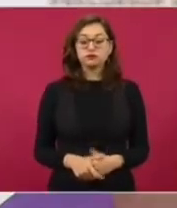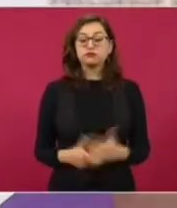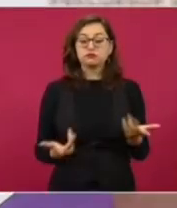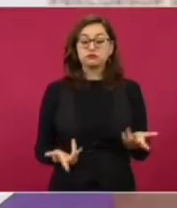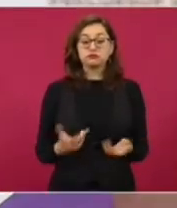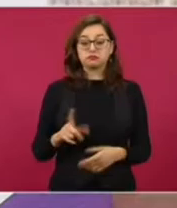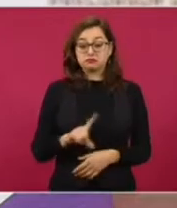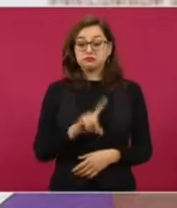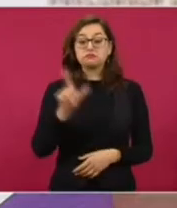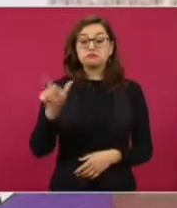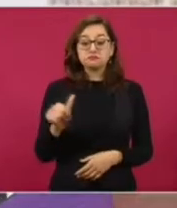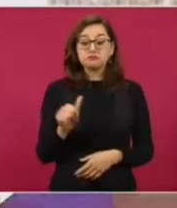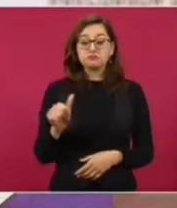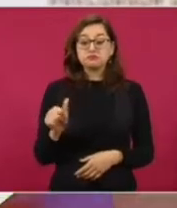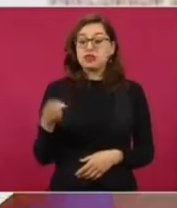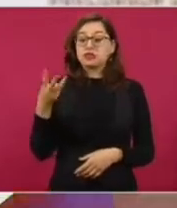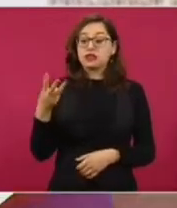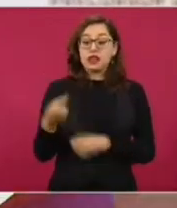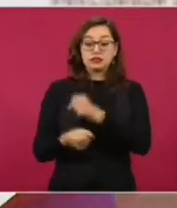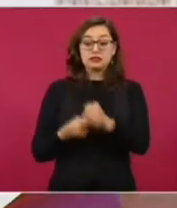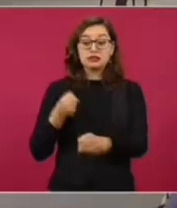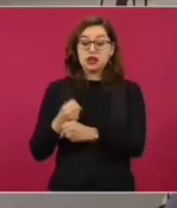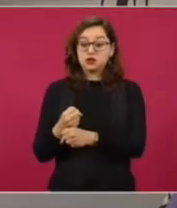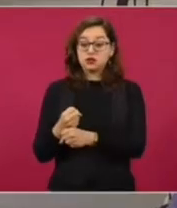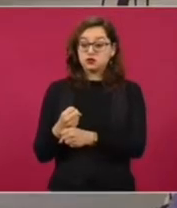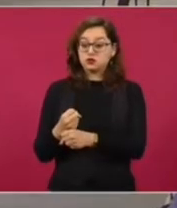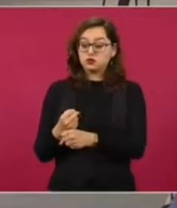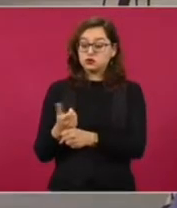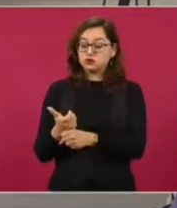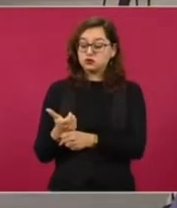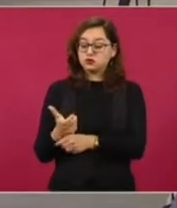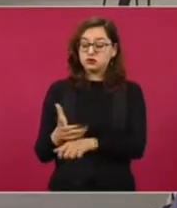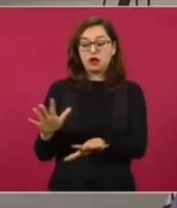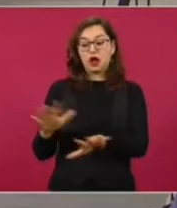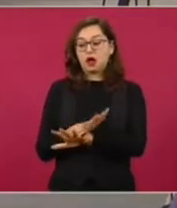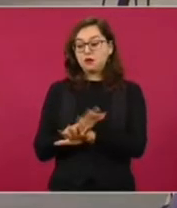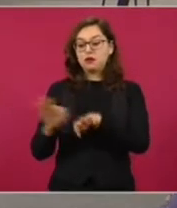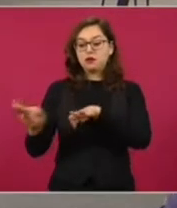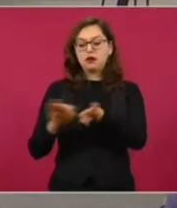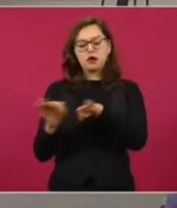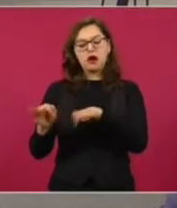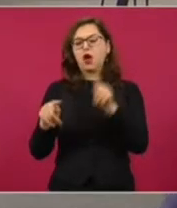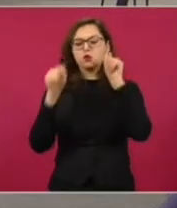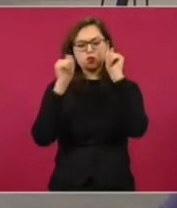se llevan el millón y medio. no no Gracias.